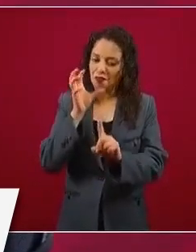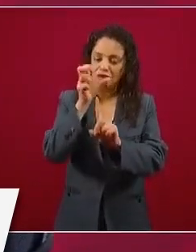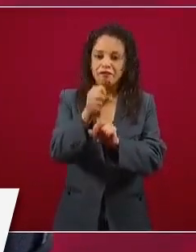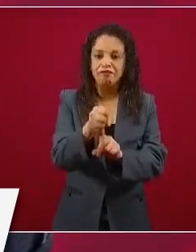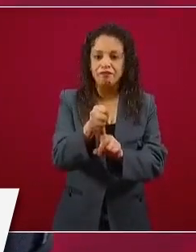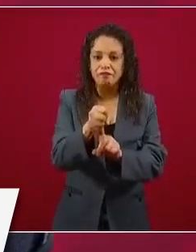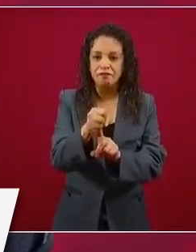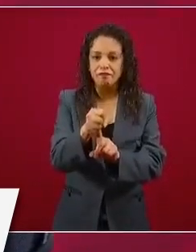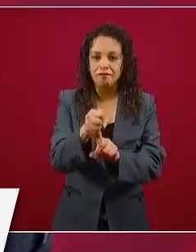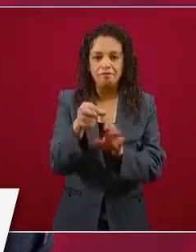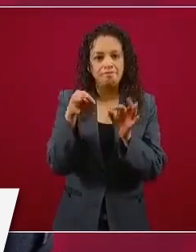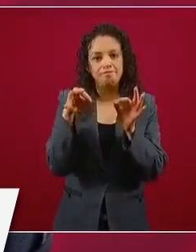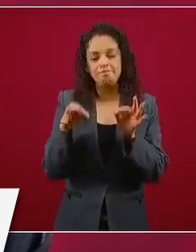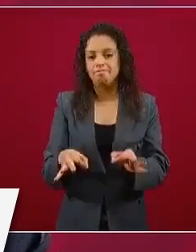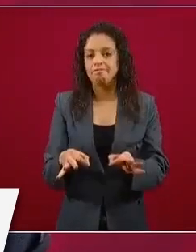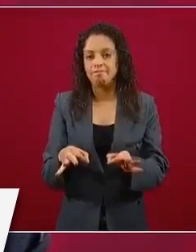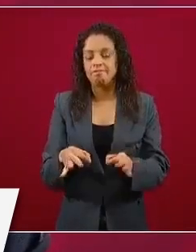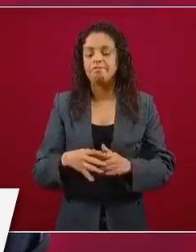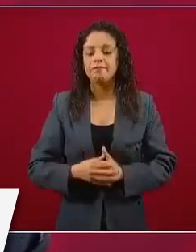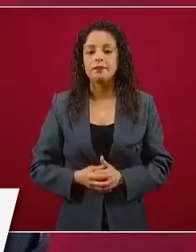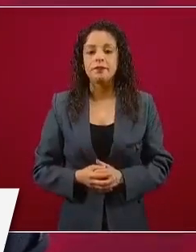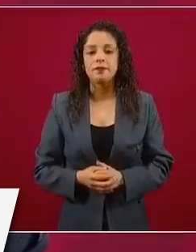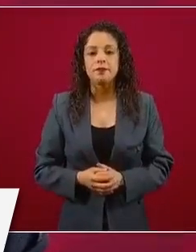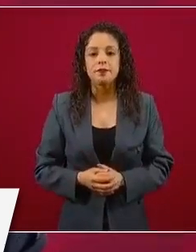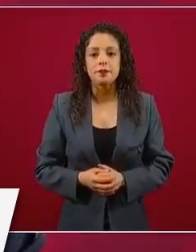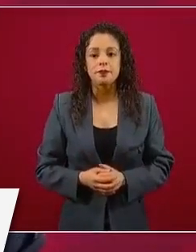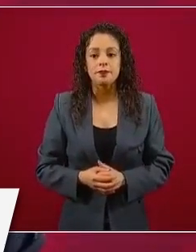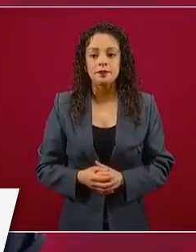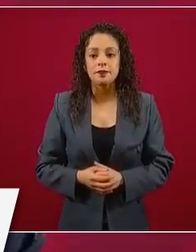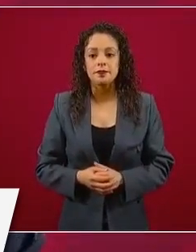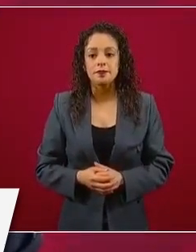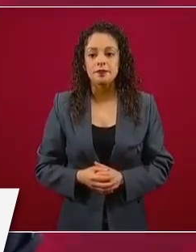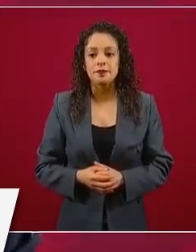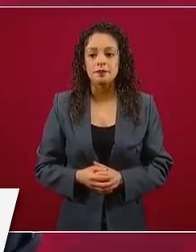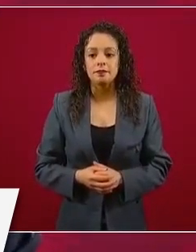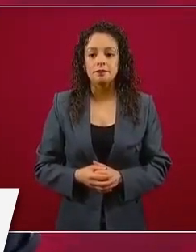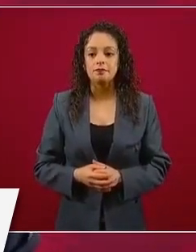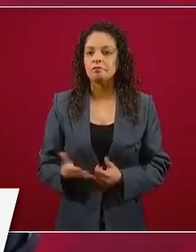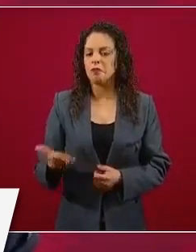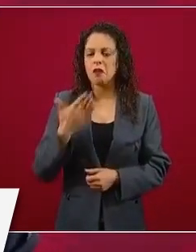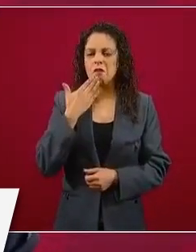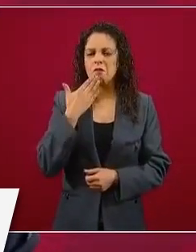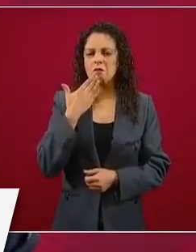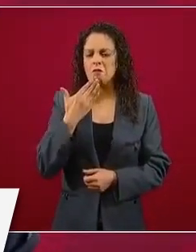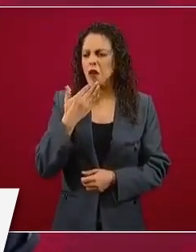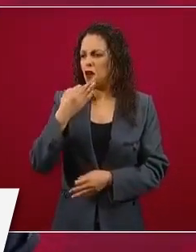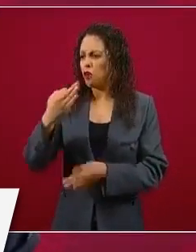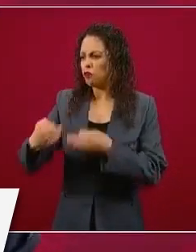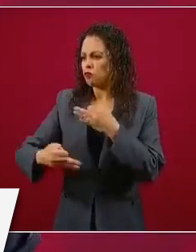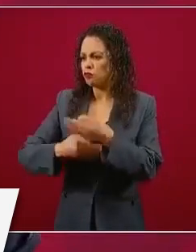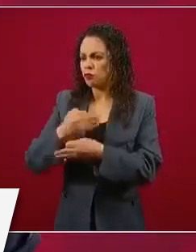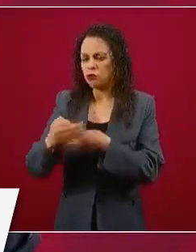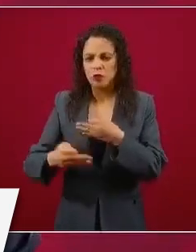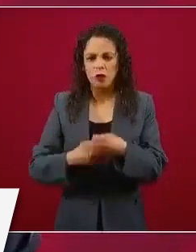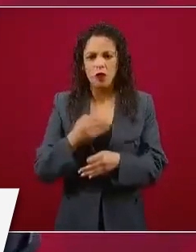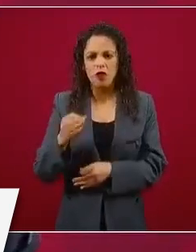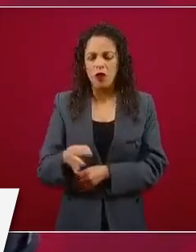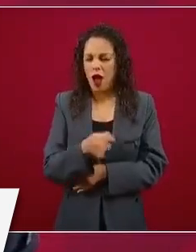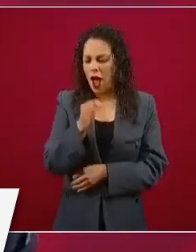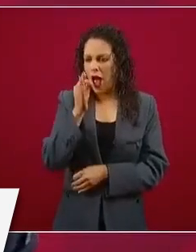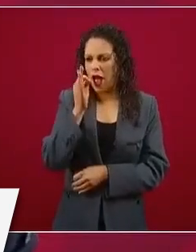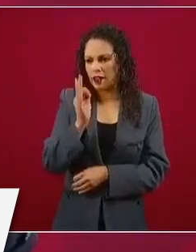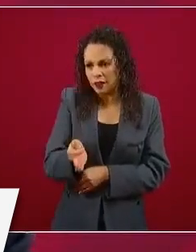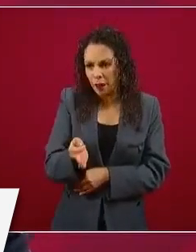bien vista, bien aceptada nuestra visita